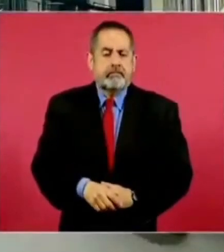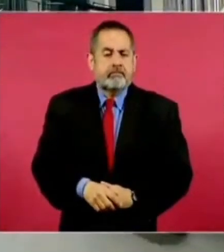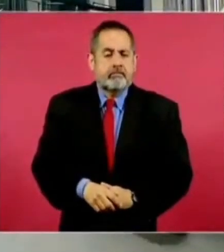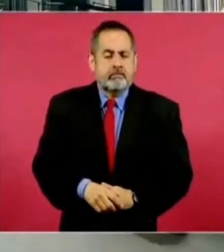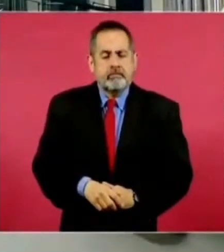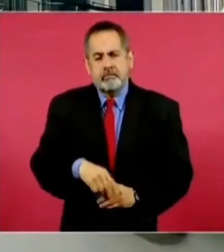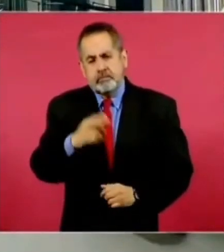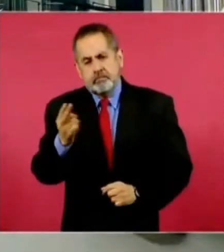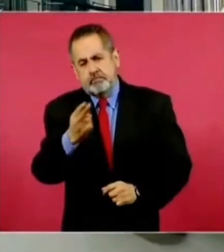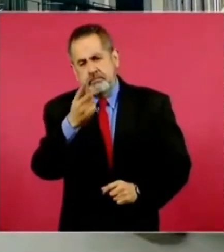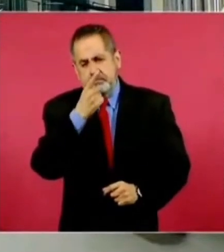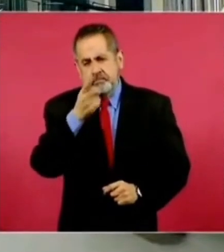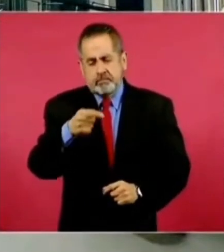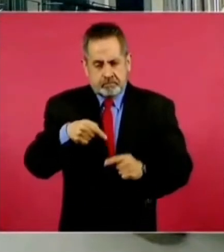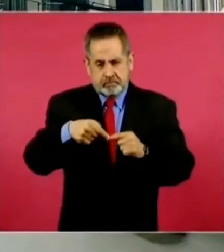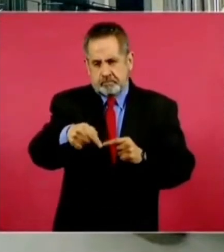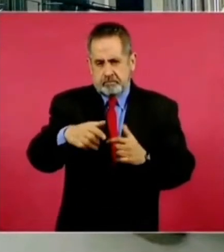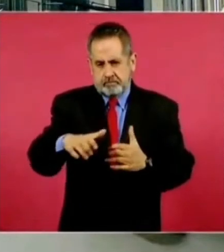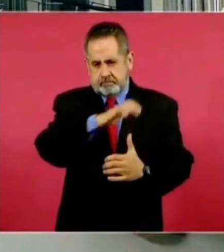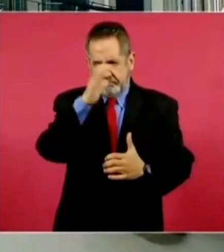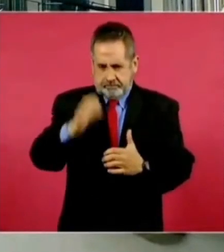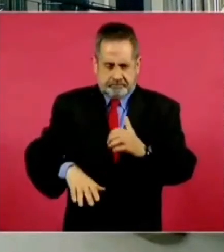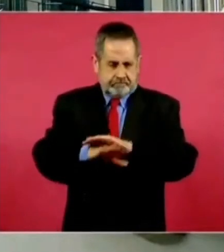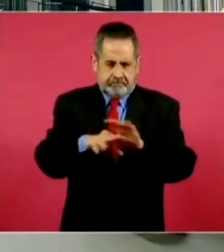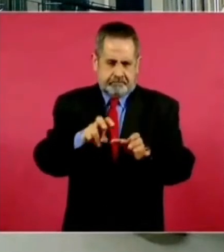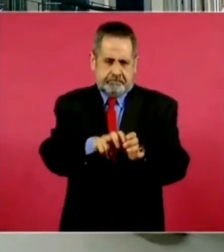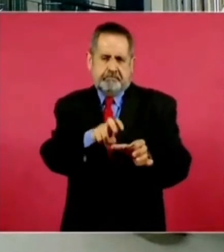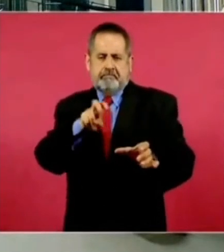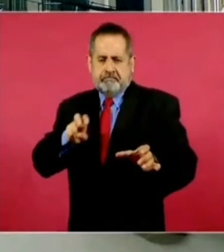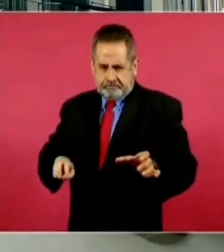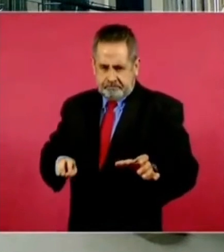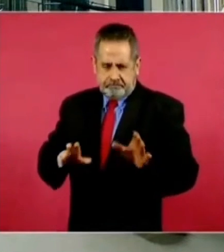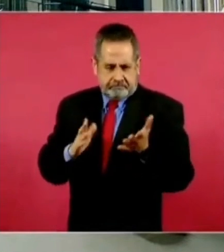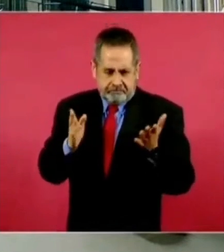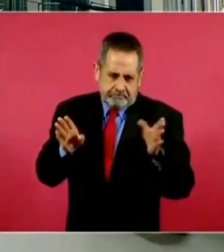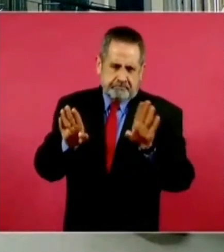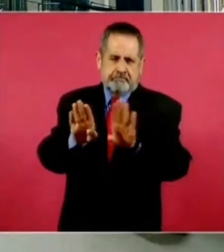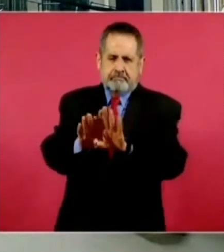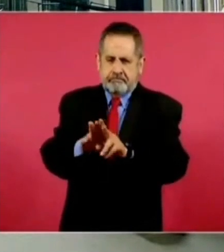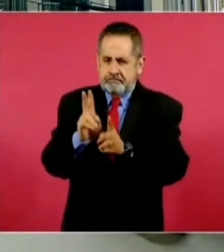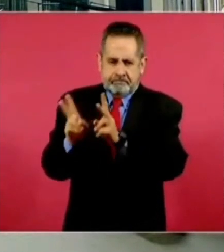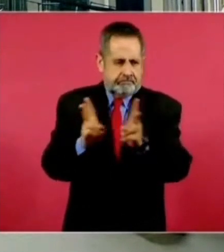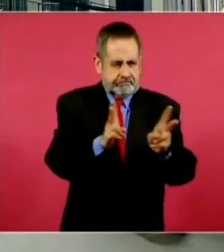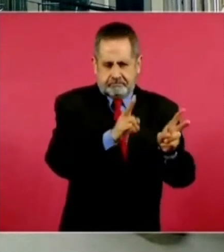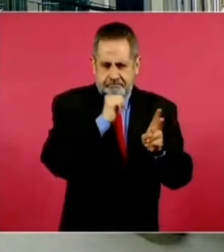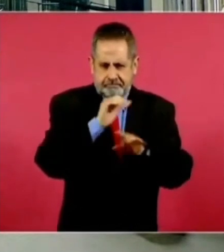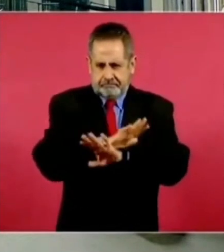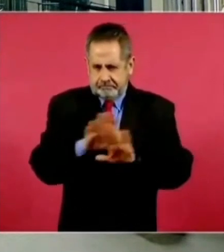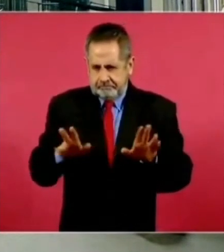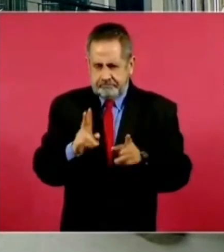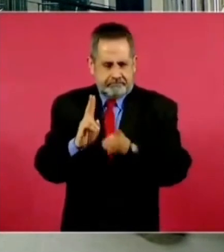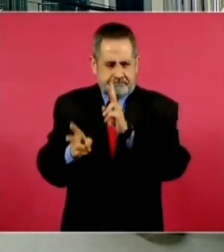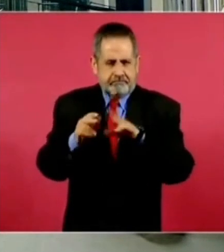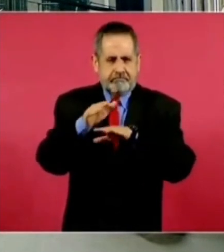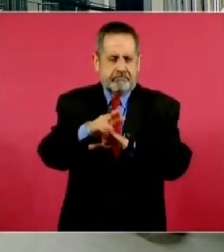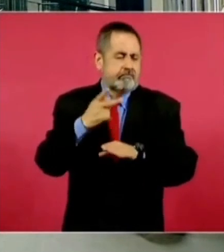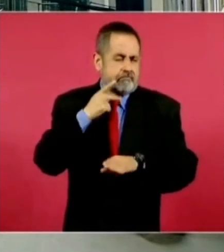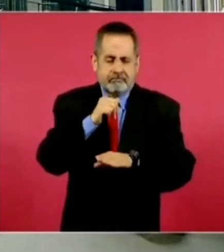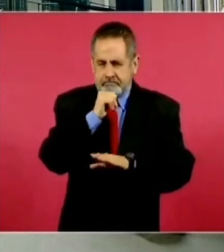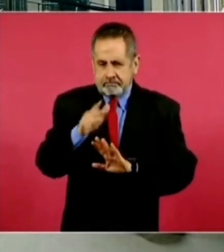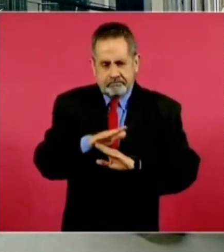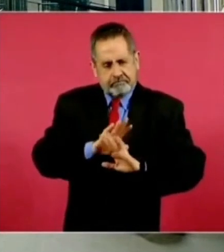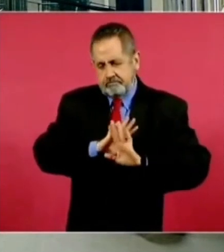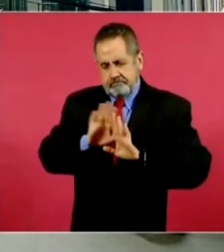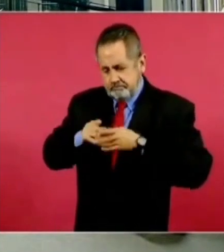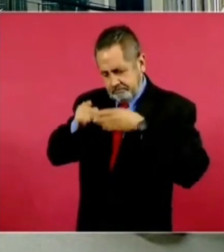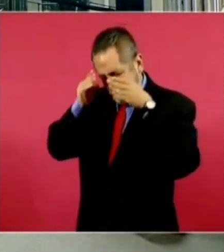Usted dice que terminando su mandato se va a jubilar, que no va a recibir a nadie y que con nadie va a hablar de política y que se va a dedicar